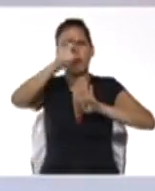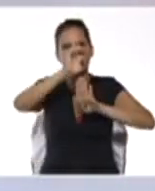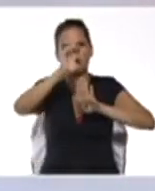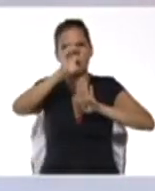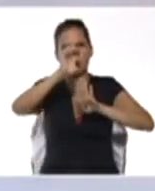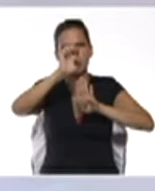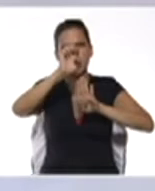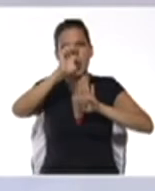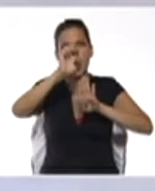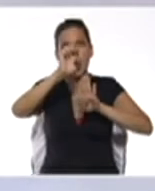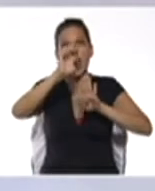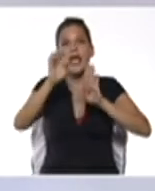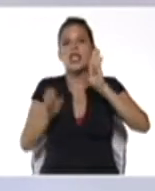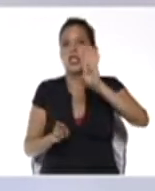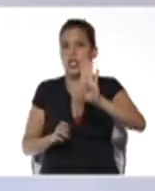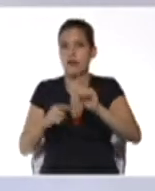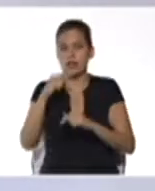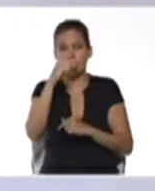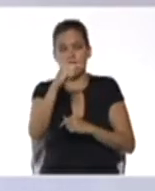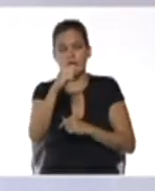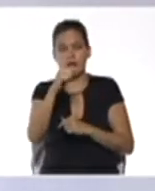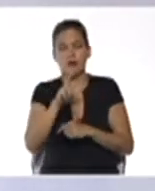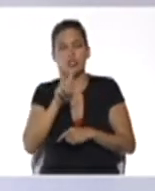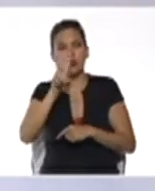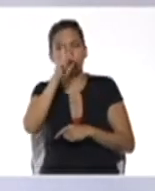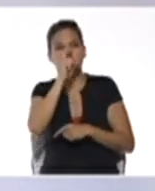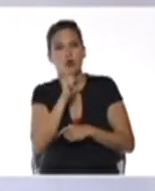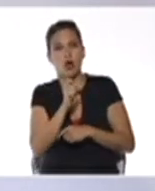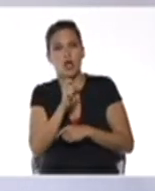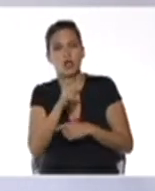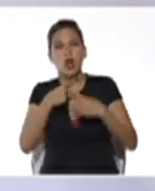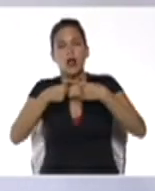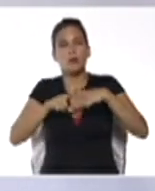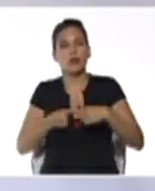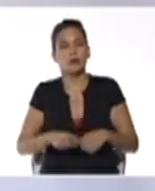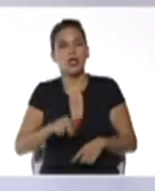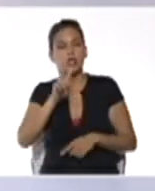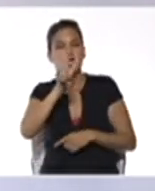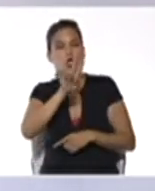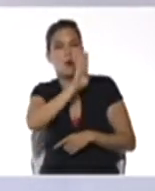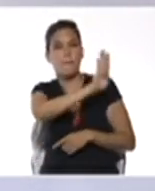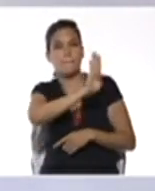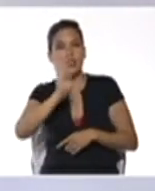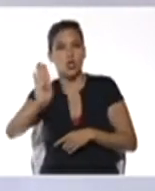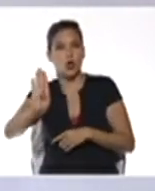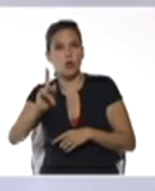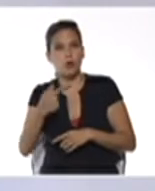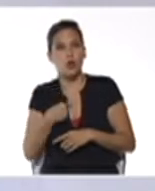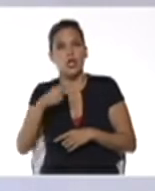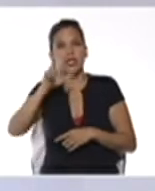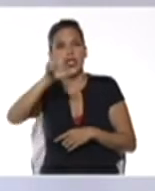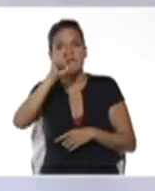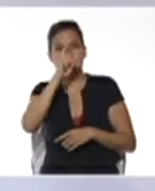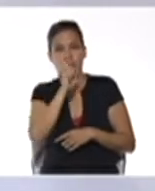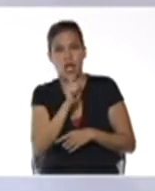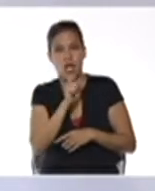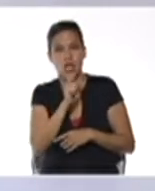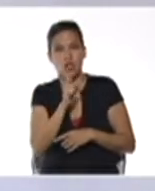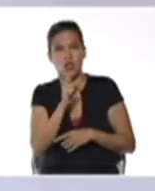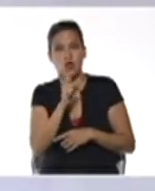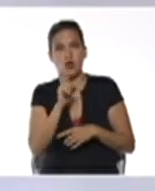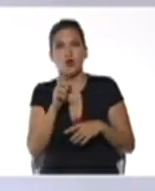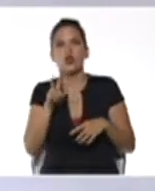multiplicación de dos binomios y en tercer año el sistema de dos ecuaciones lineales con dos